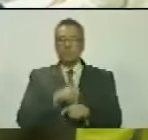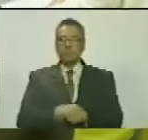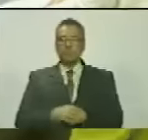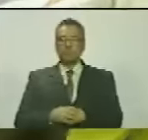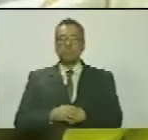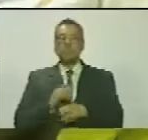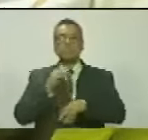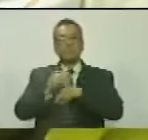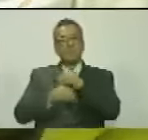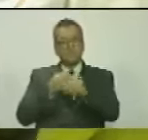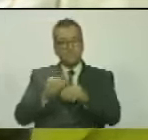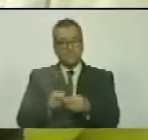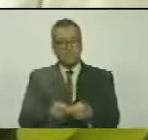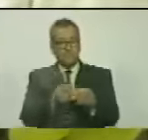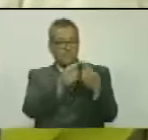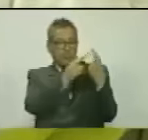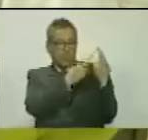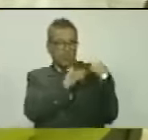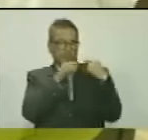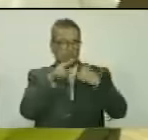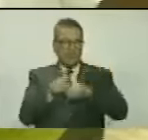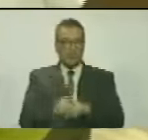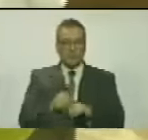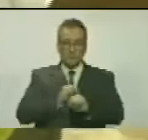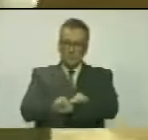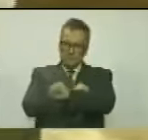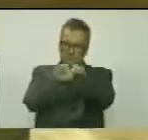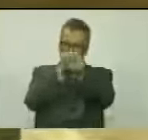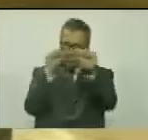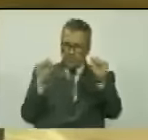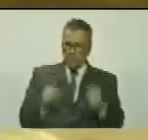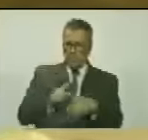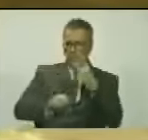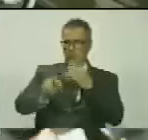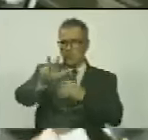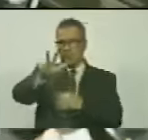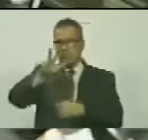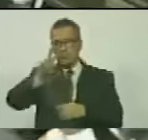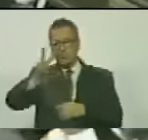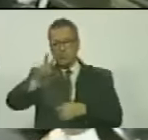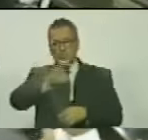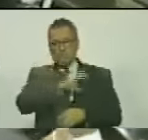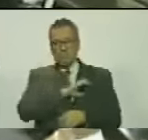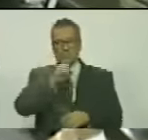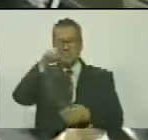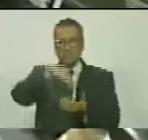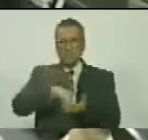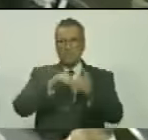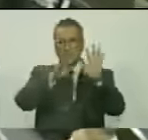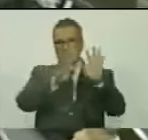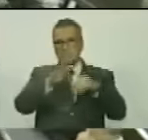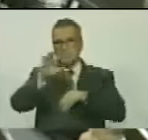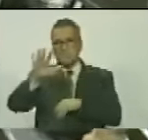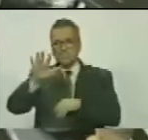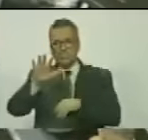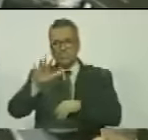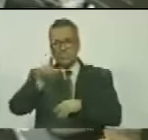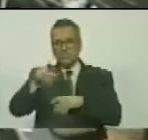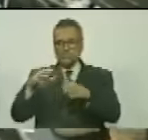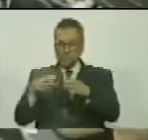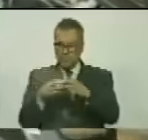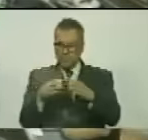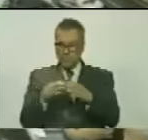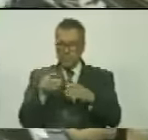Ocupando este cargo, en la madrugada del 2 de enero de 1895, un